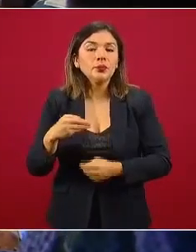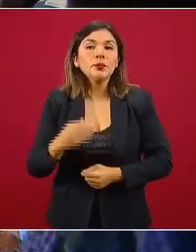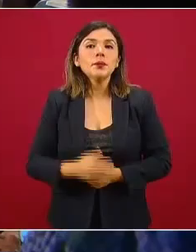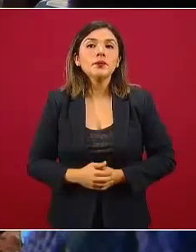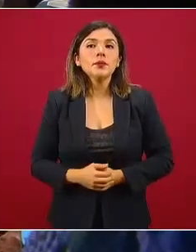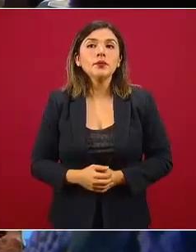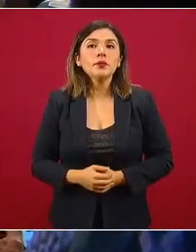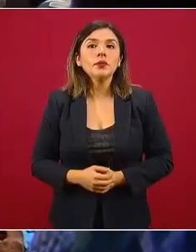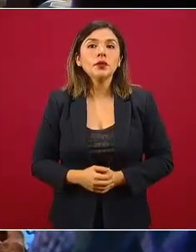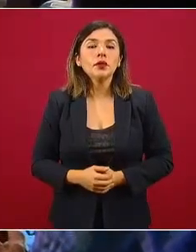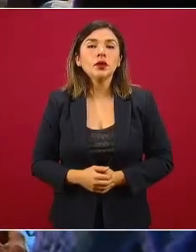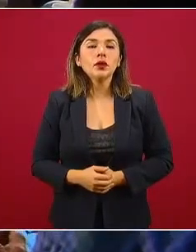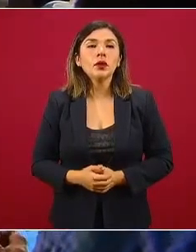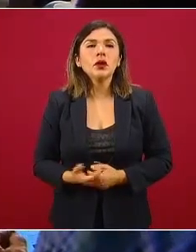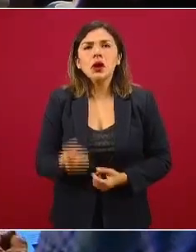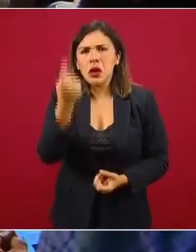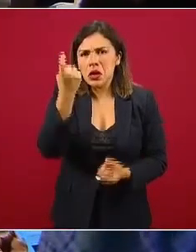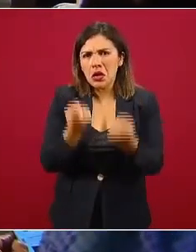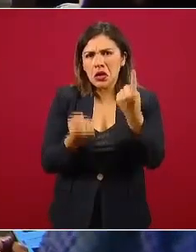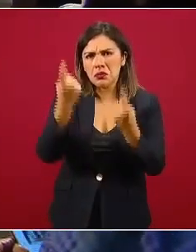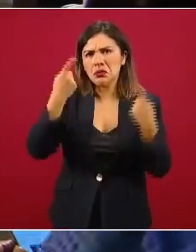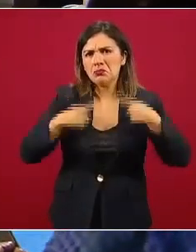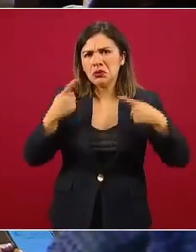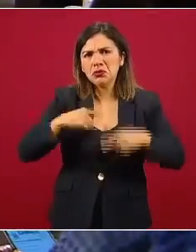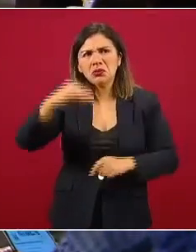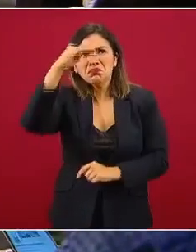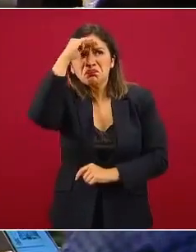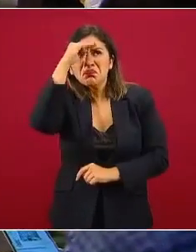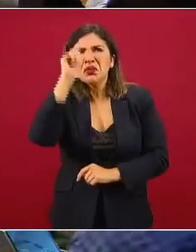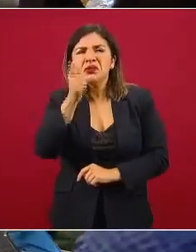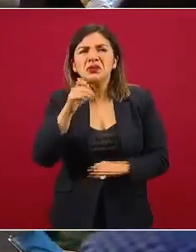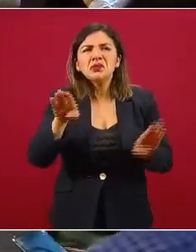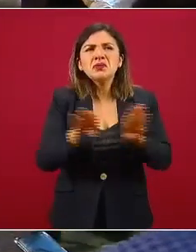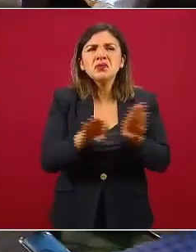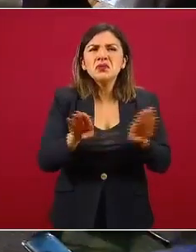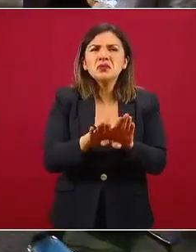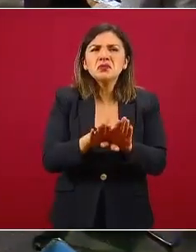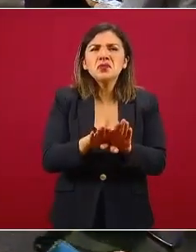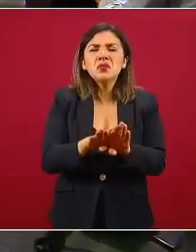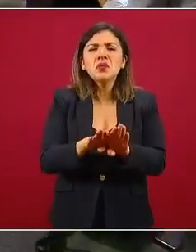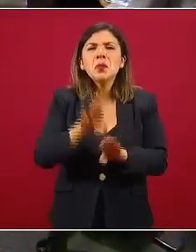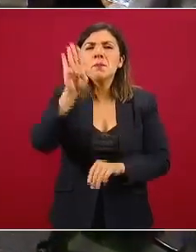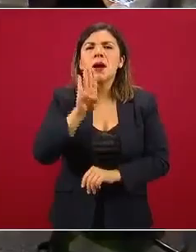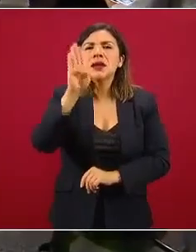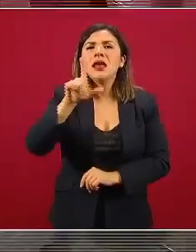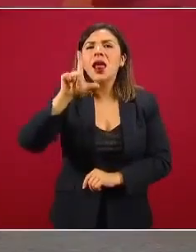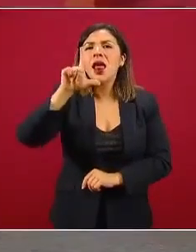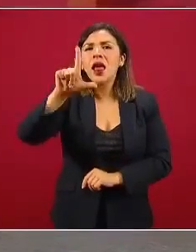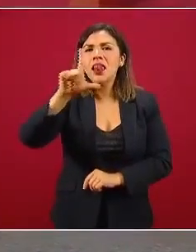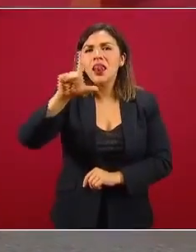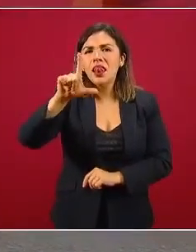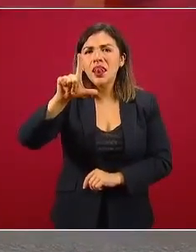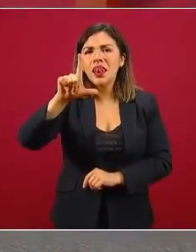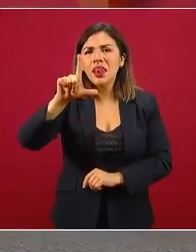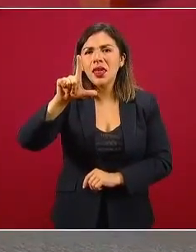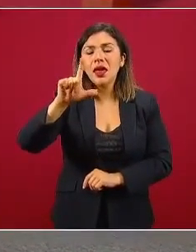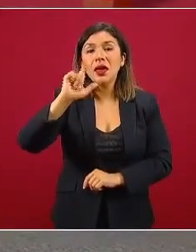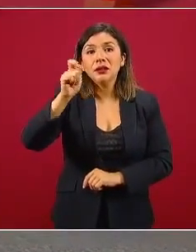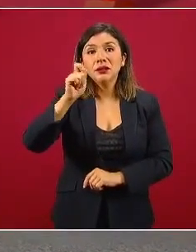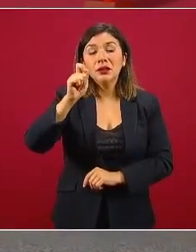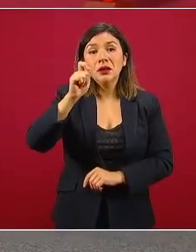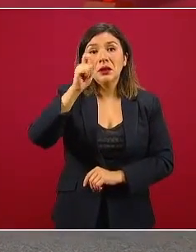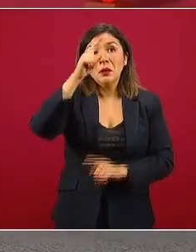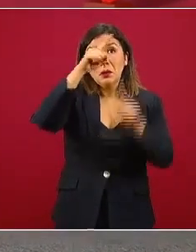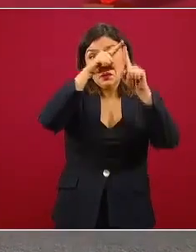Algunos analistas hablan de que va a ser como una L, que caímos